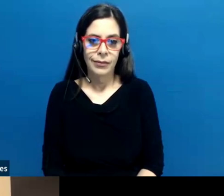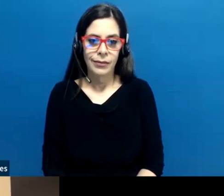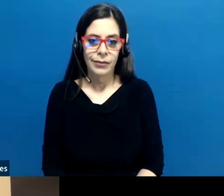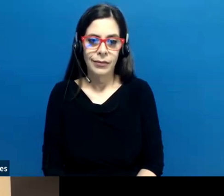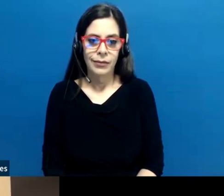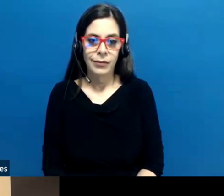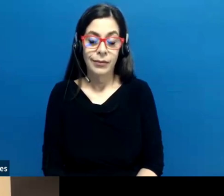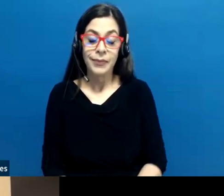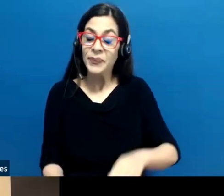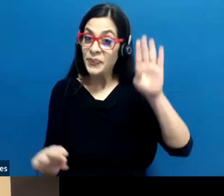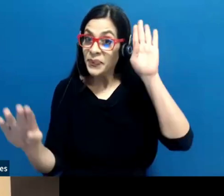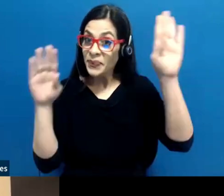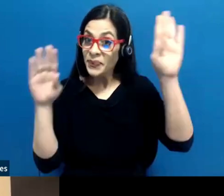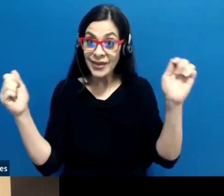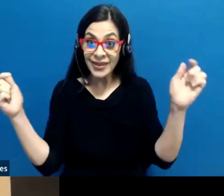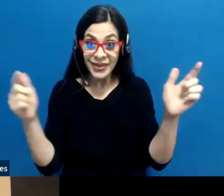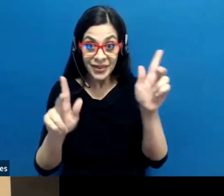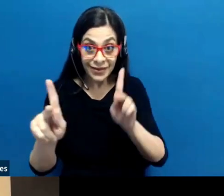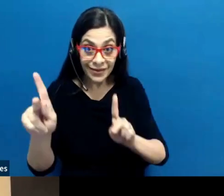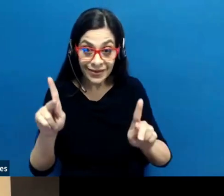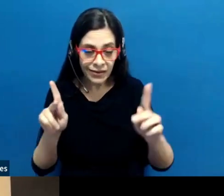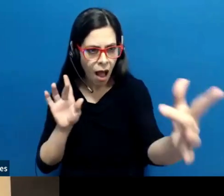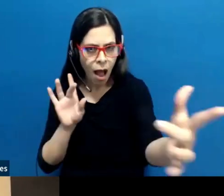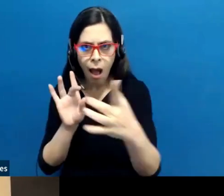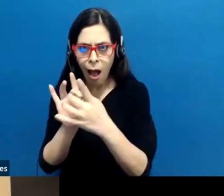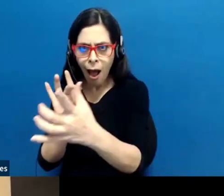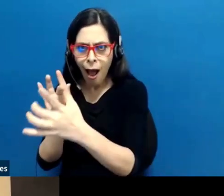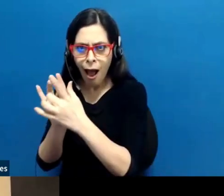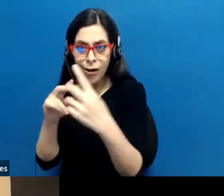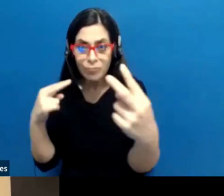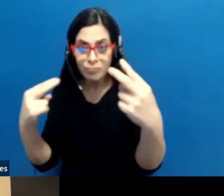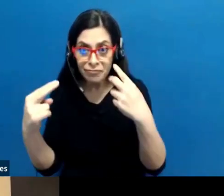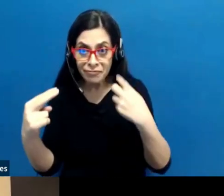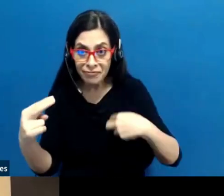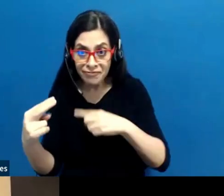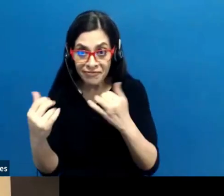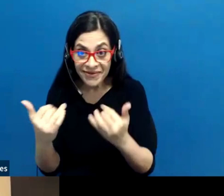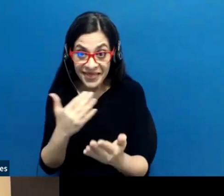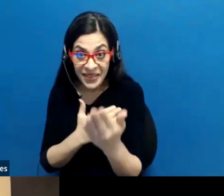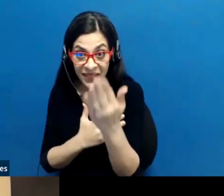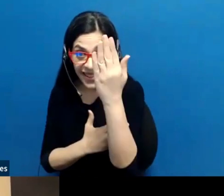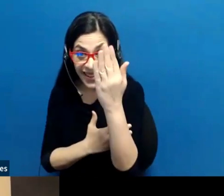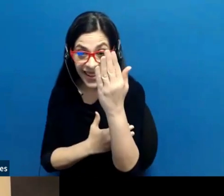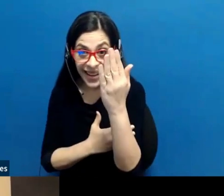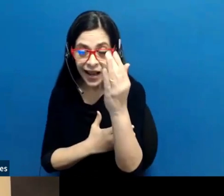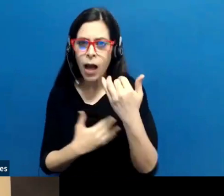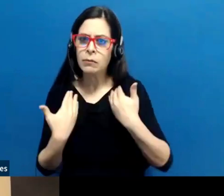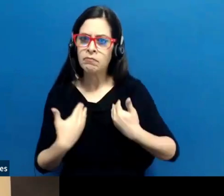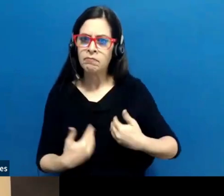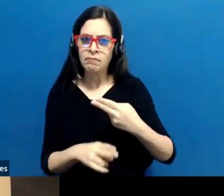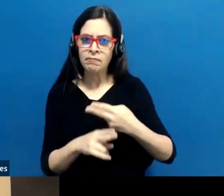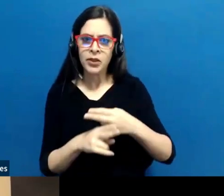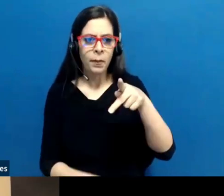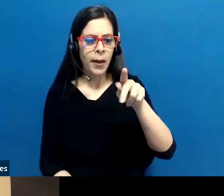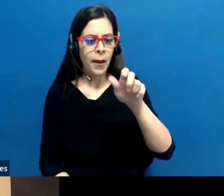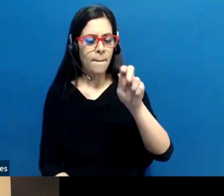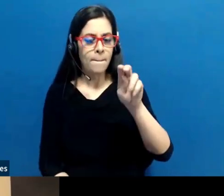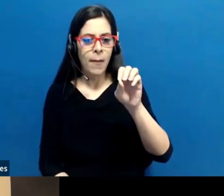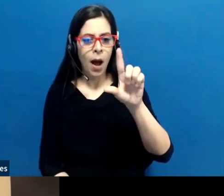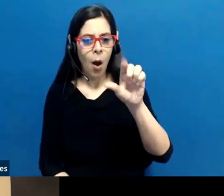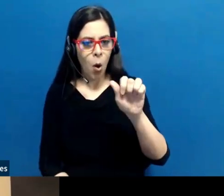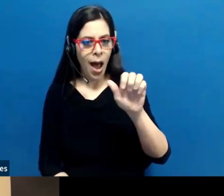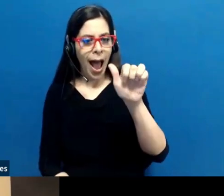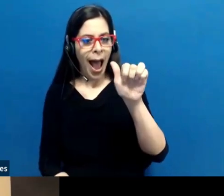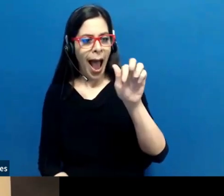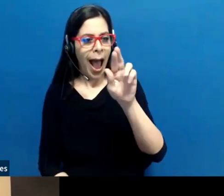Saludos a todas las personas que se están conectando con nosotras en la mañana de hoy. Mi nombre es Paola Arroyo Guzmán